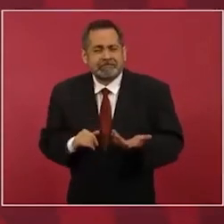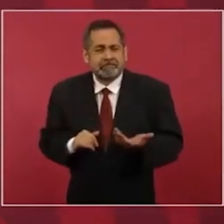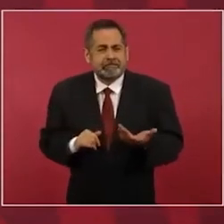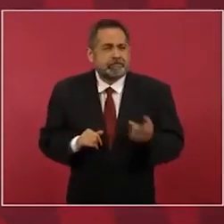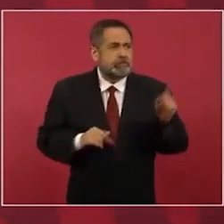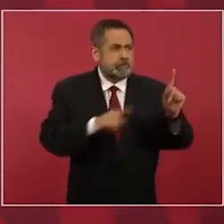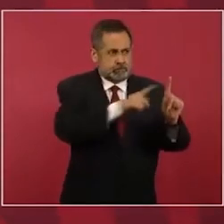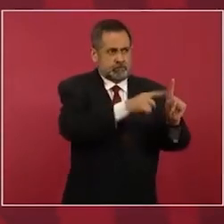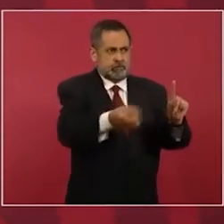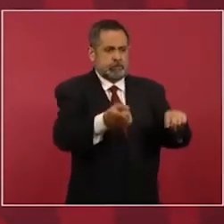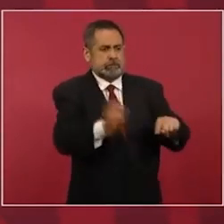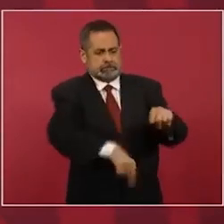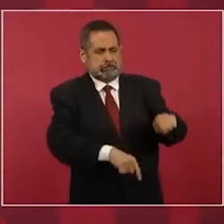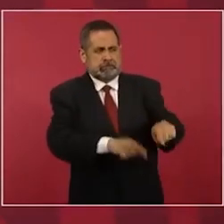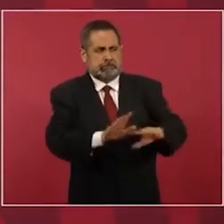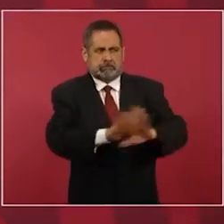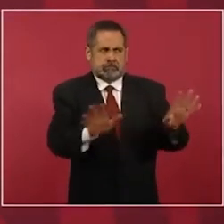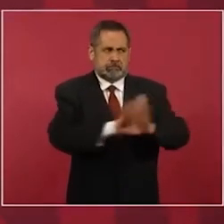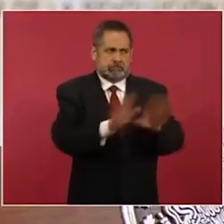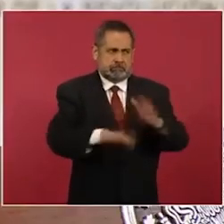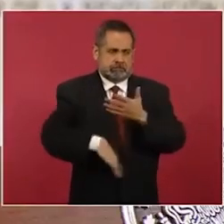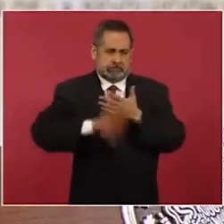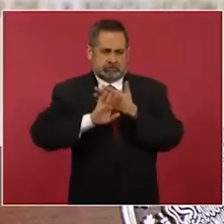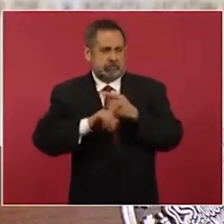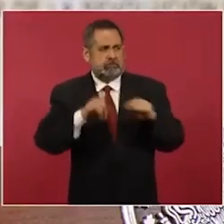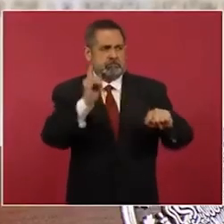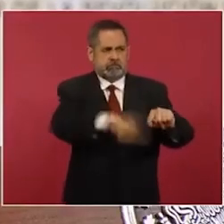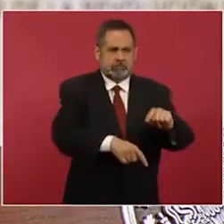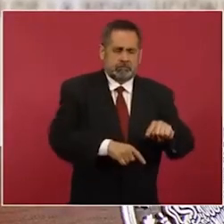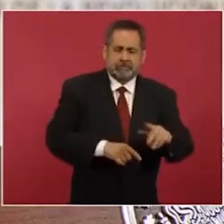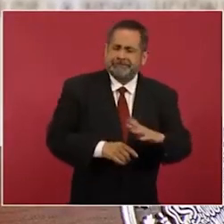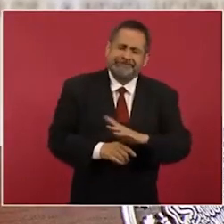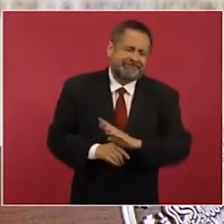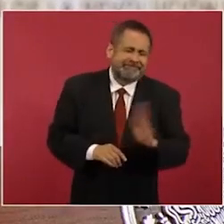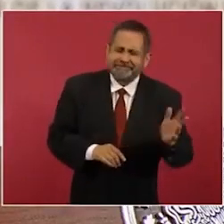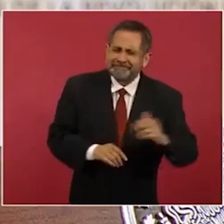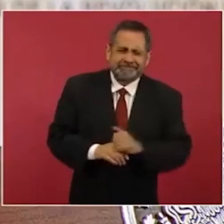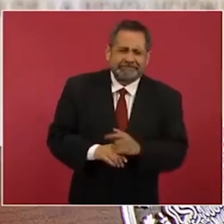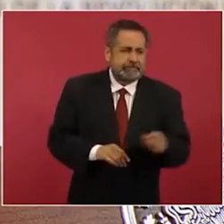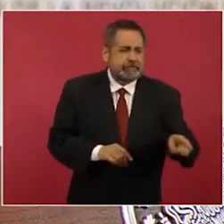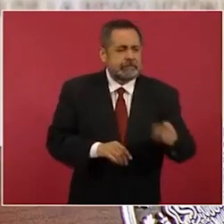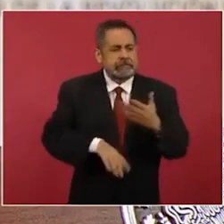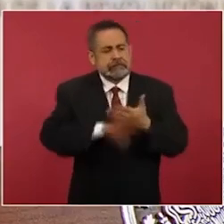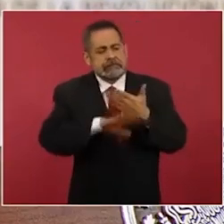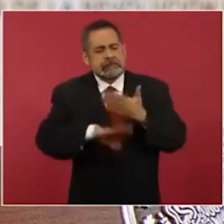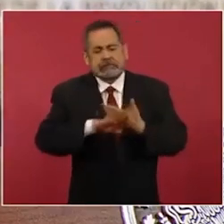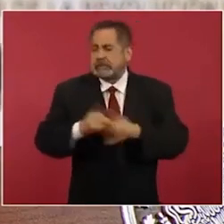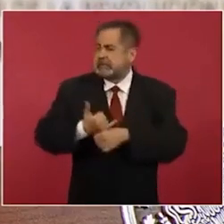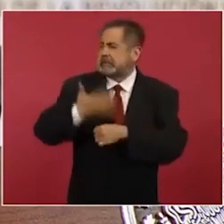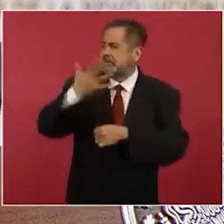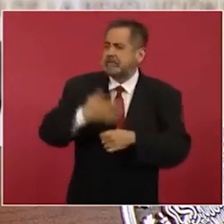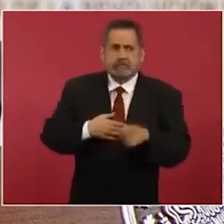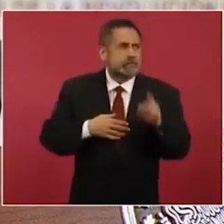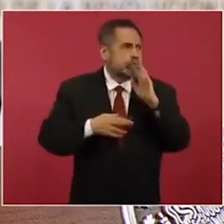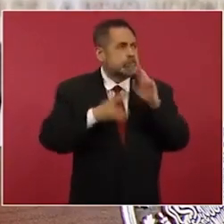a un periodista incómodo. No,